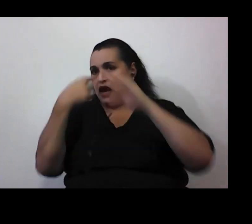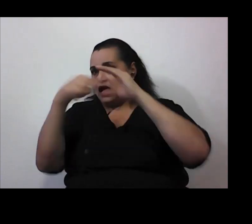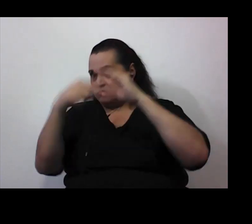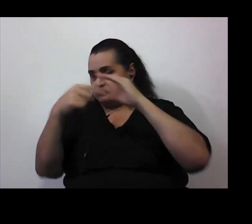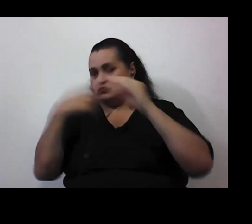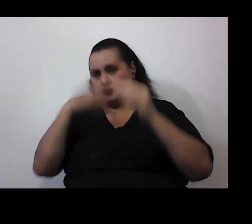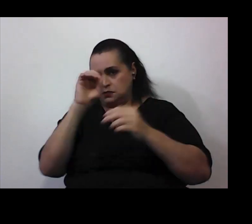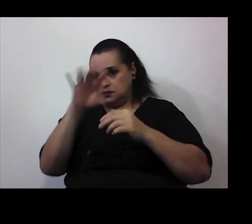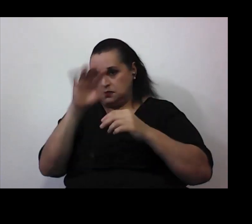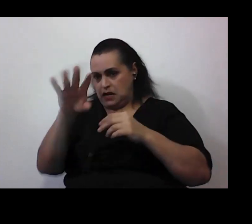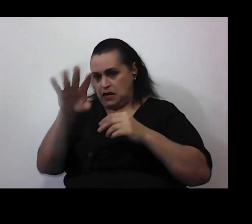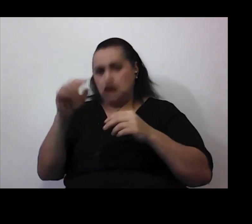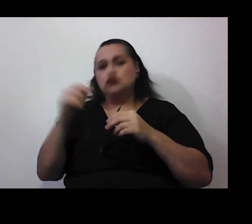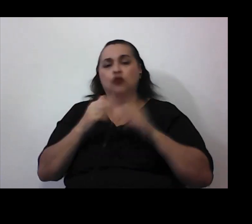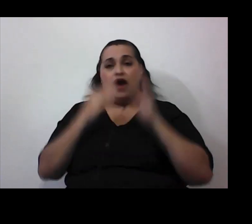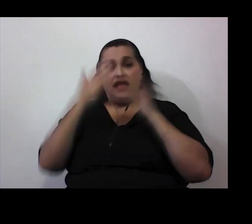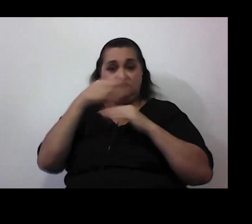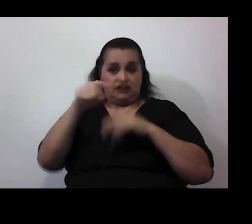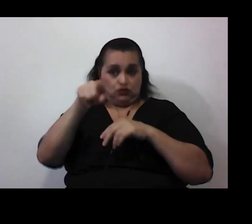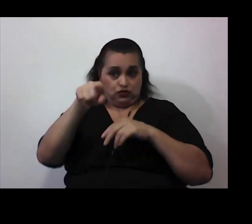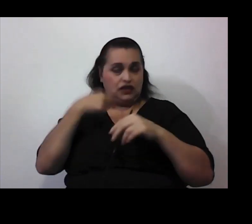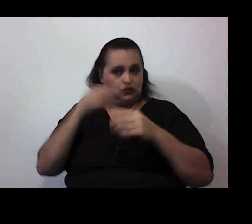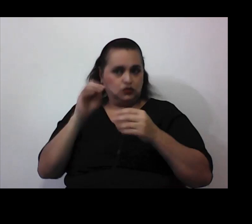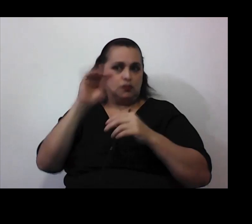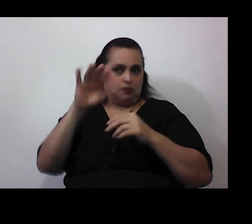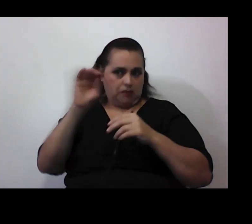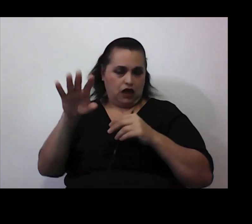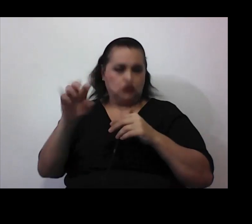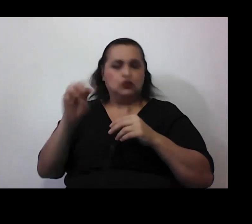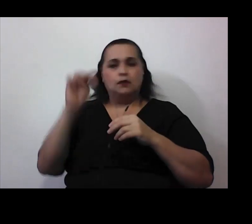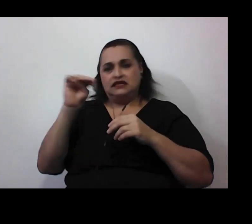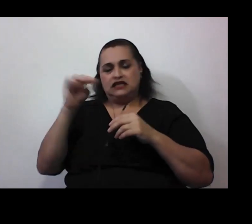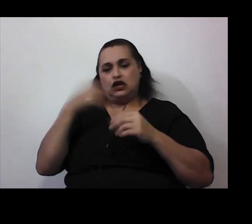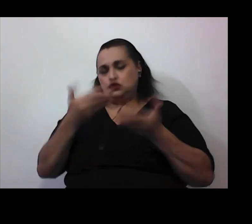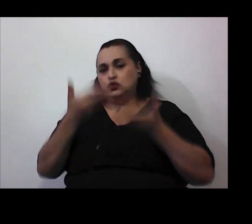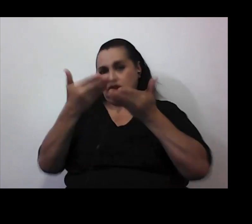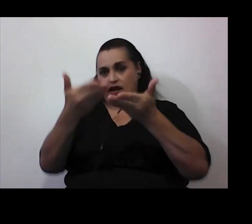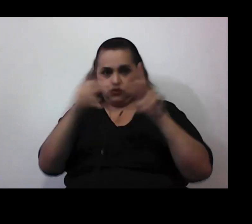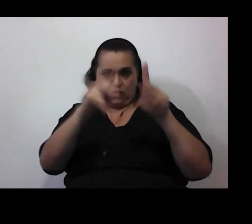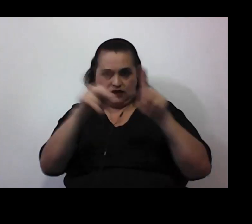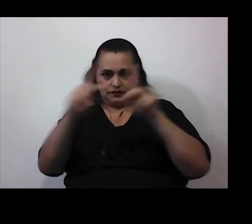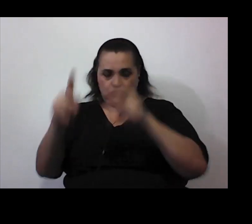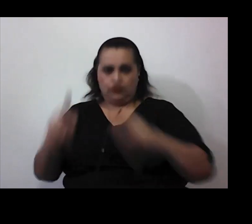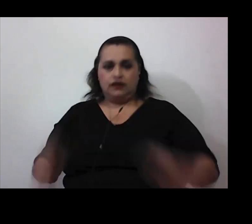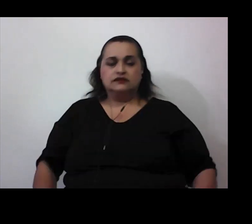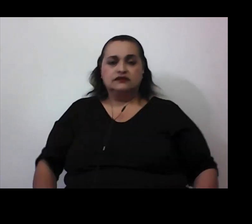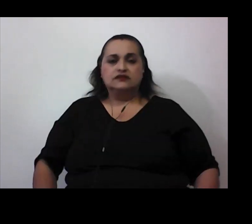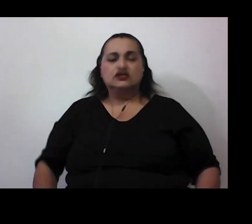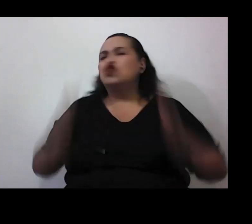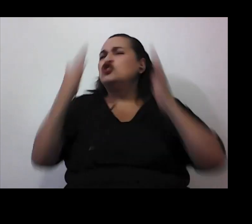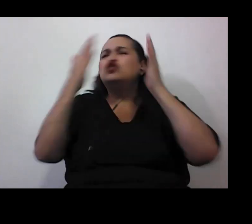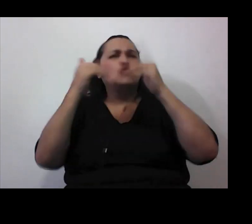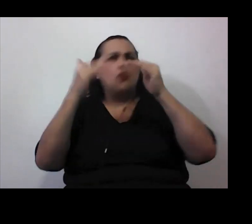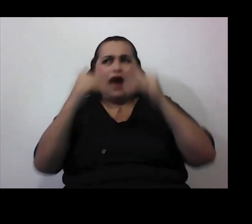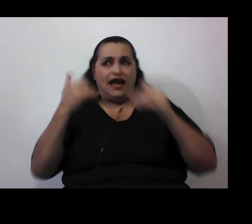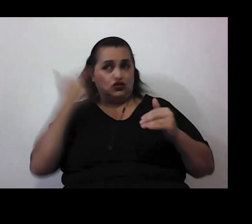por ahí a través a través tuyo Marcelo hacerse llegar a la gente porque no hay que yo sepa